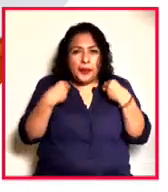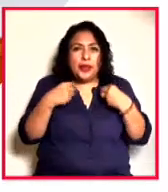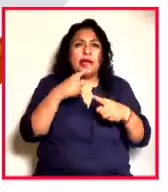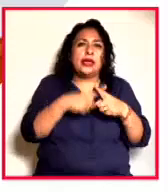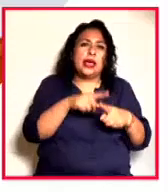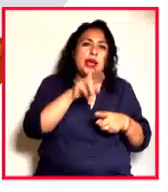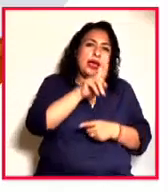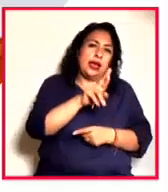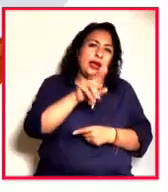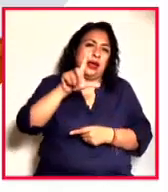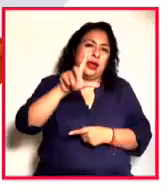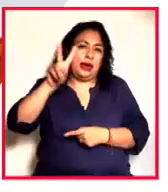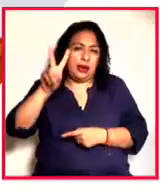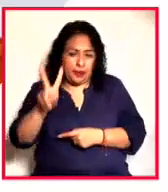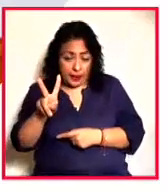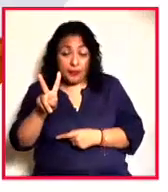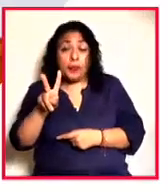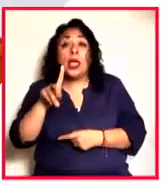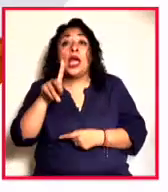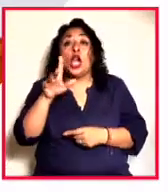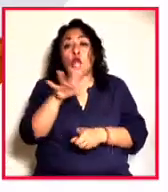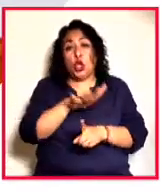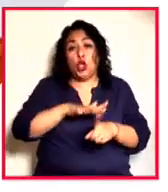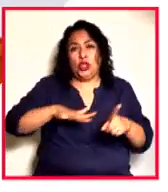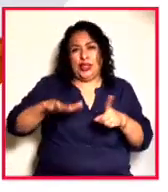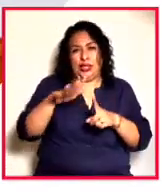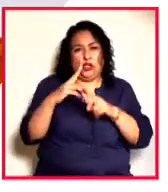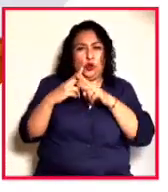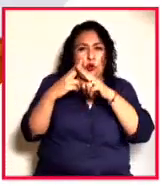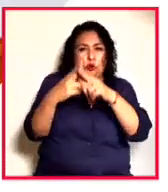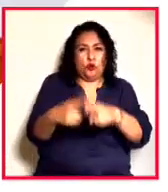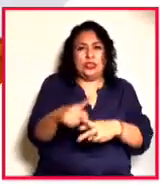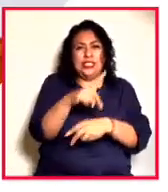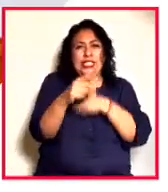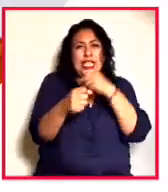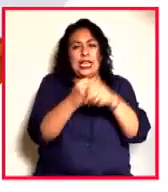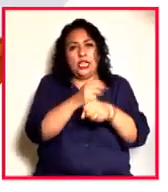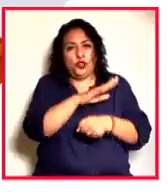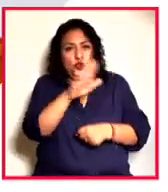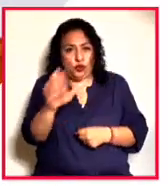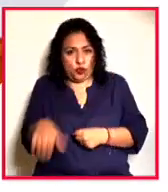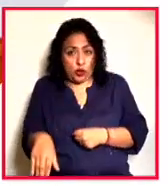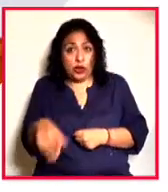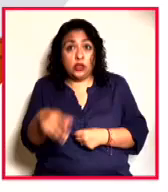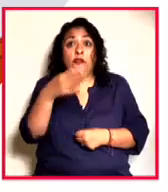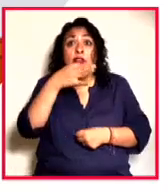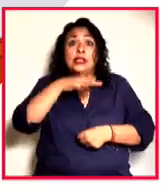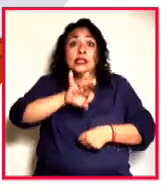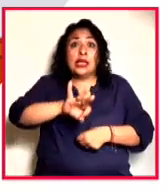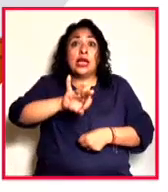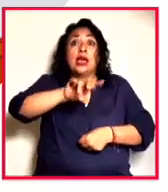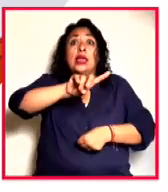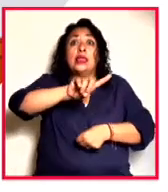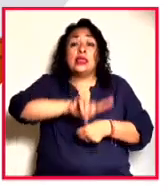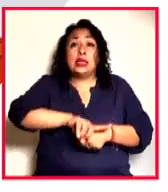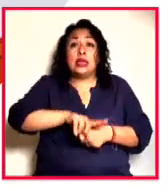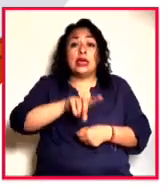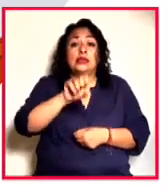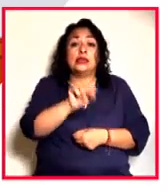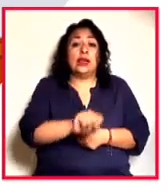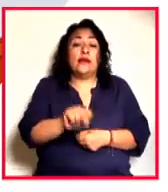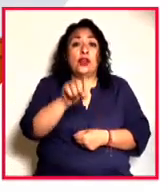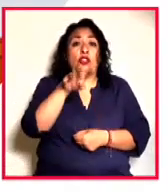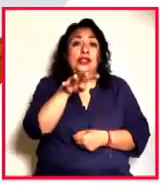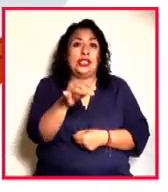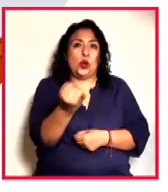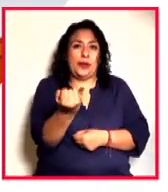López Velarde en el contexto de la conmemoración de su centenario luctuoso que se celebra justo este sábado 19 de junio.